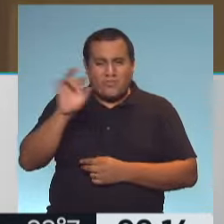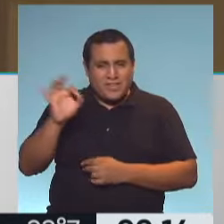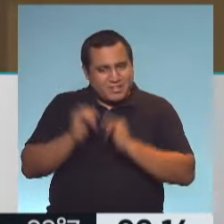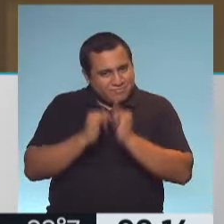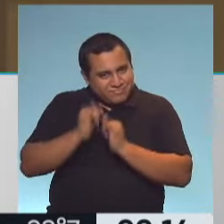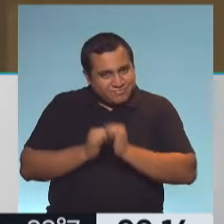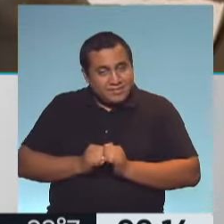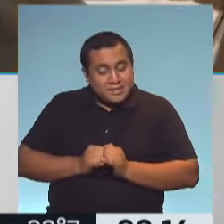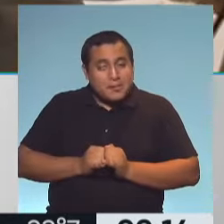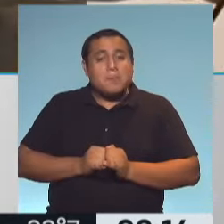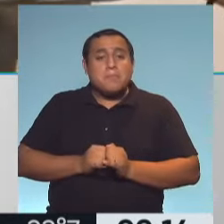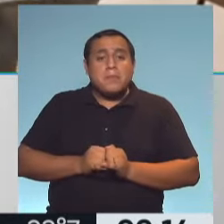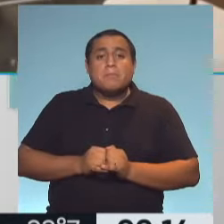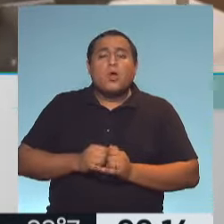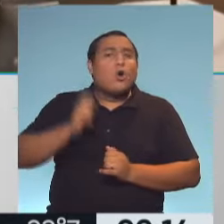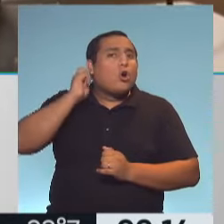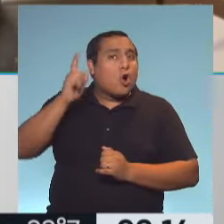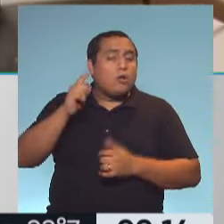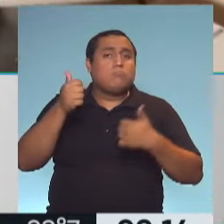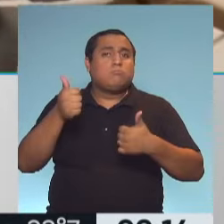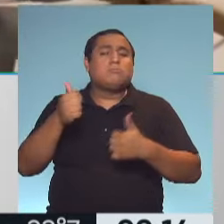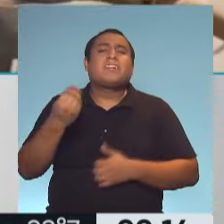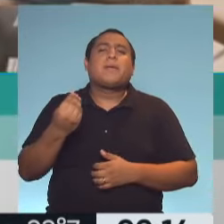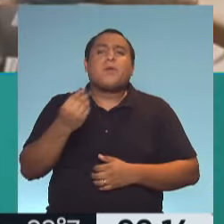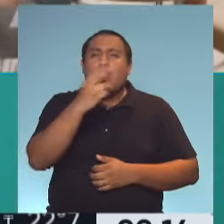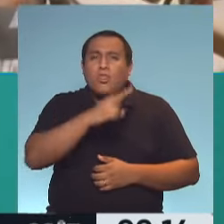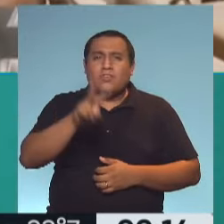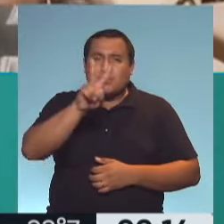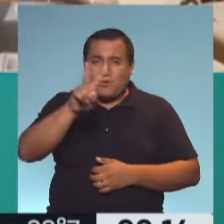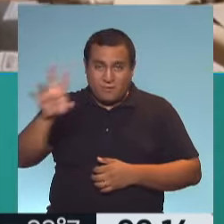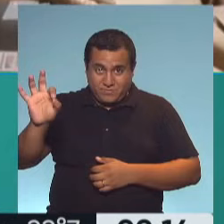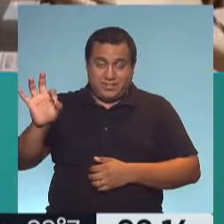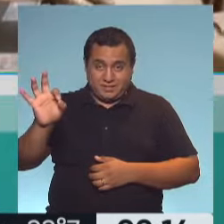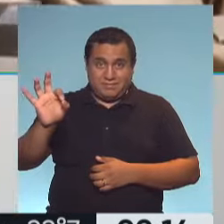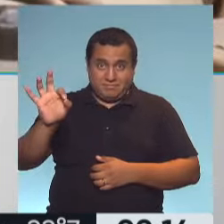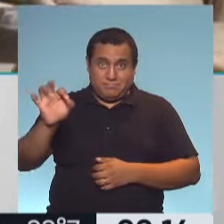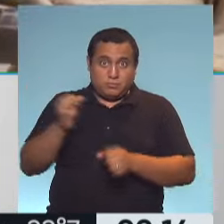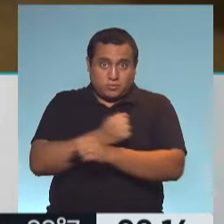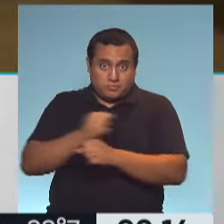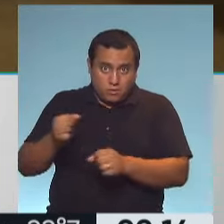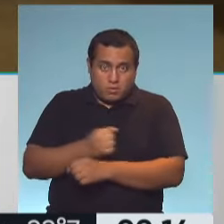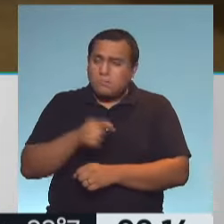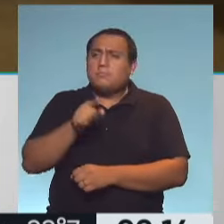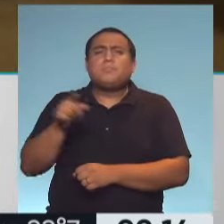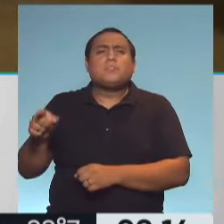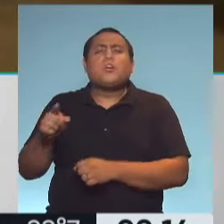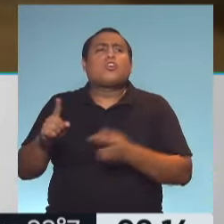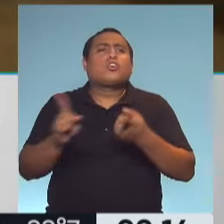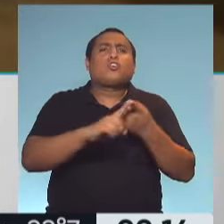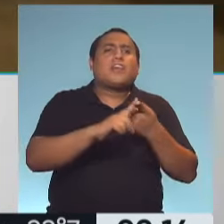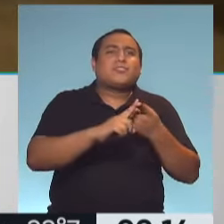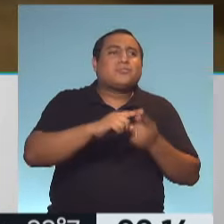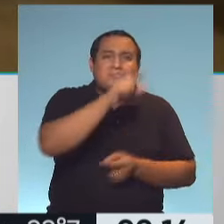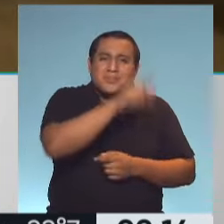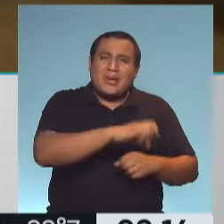te estoy nombrando. Y lo que se ha logrado establecer es que estos 220 casos han sido personas que han estado en contacto estrecho con